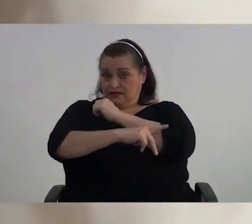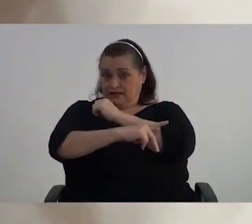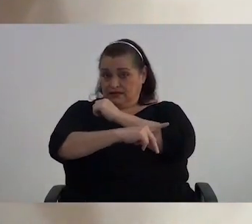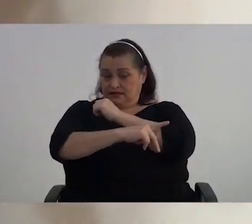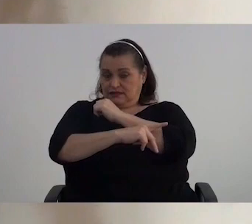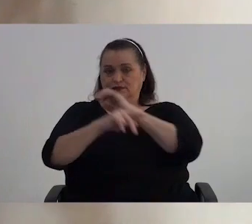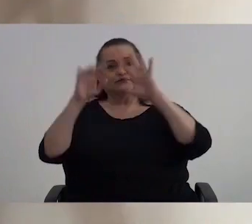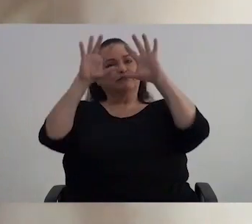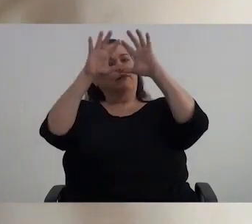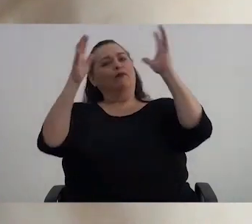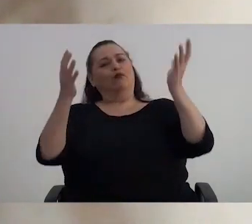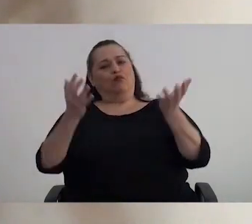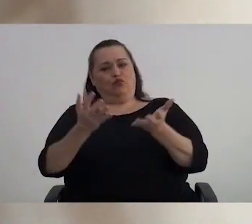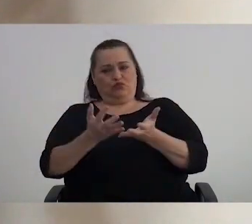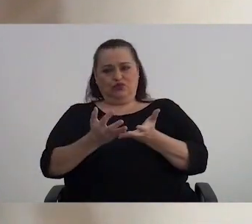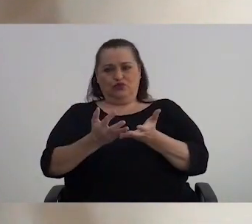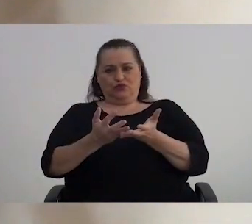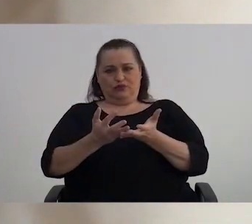mundo.